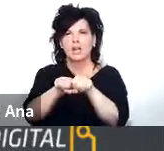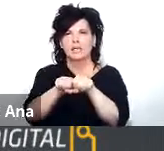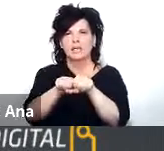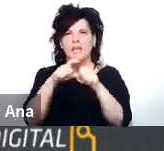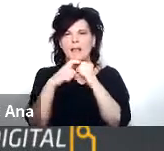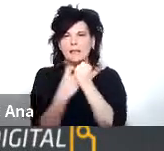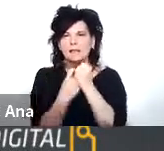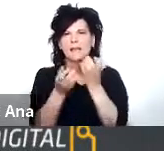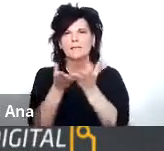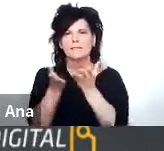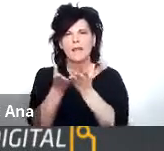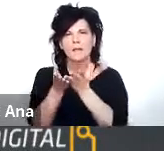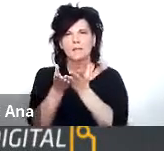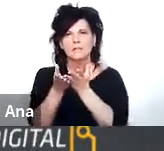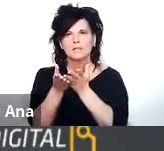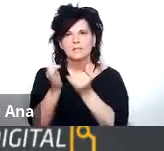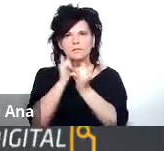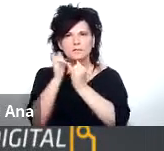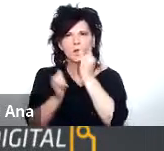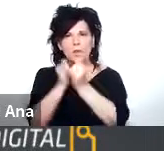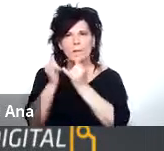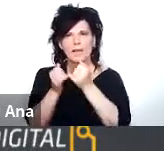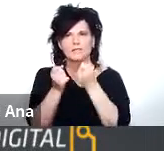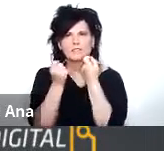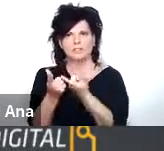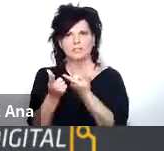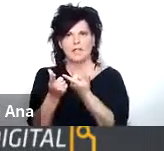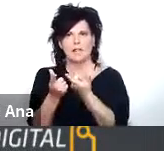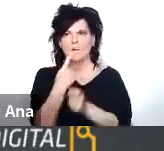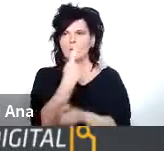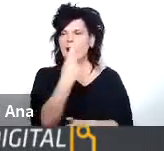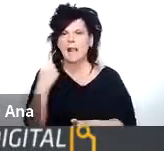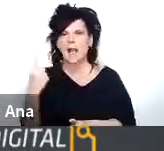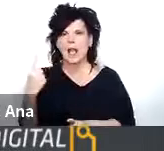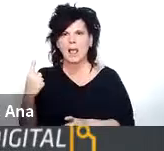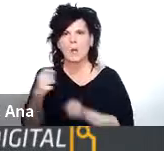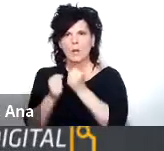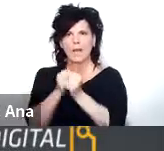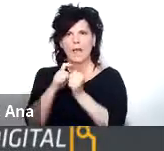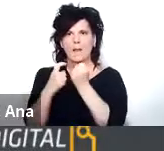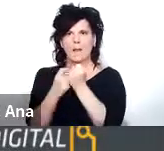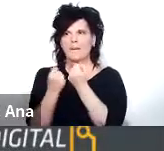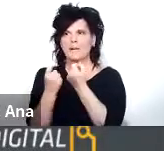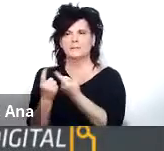servicios de transporte de datos para cada uno de los proveedores en las localidades de la provincia